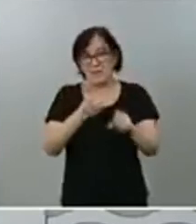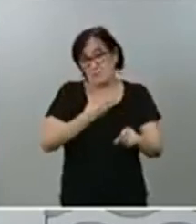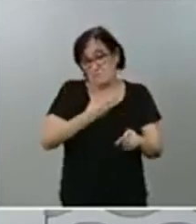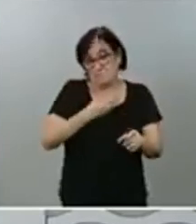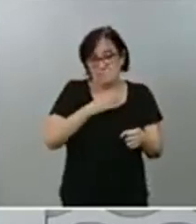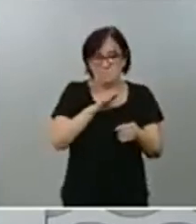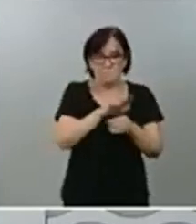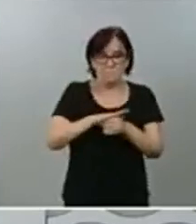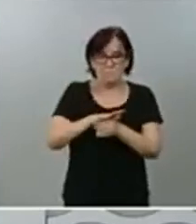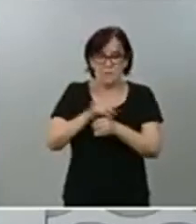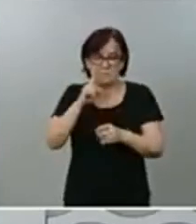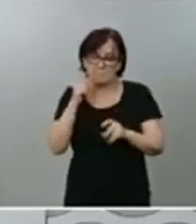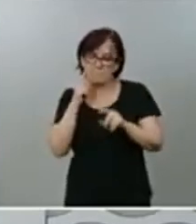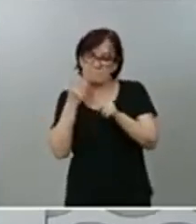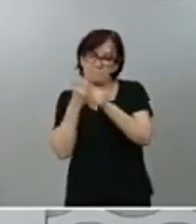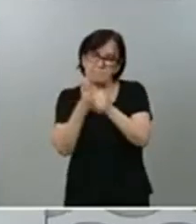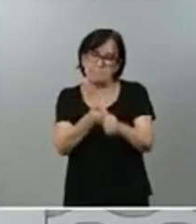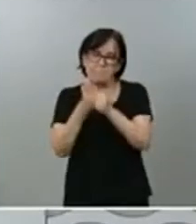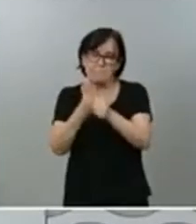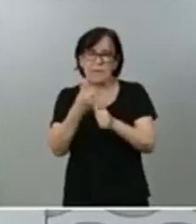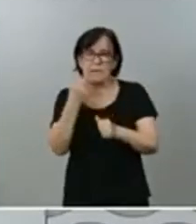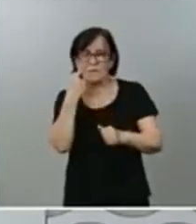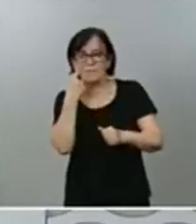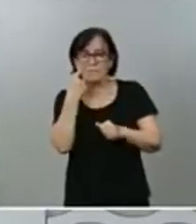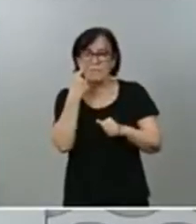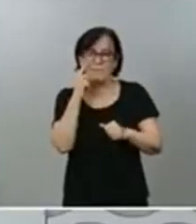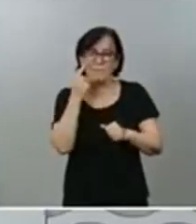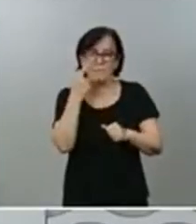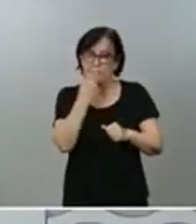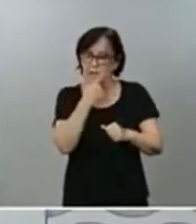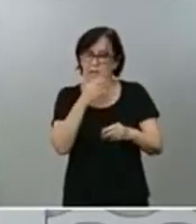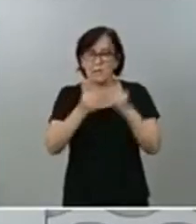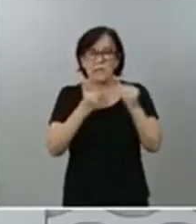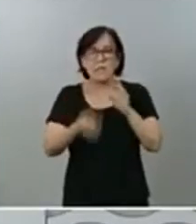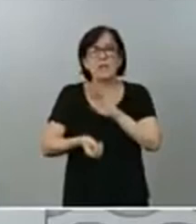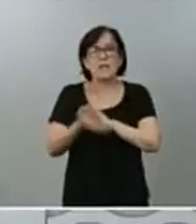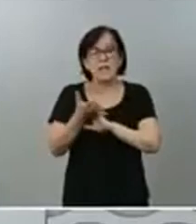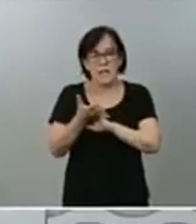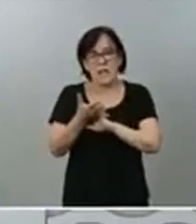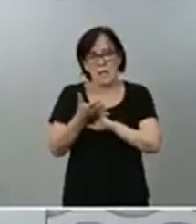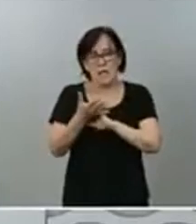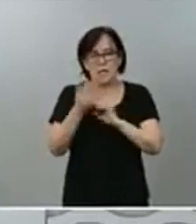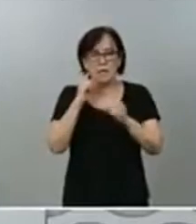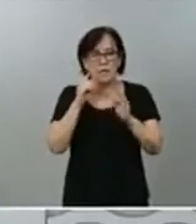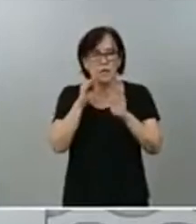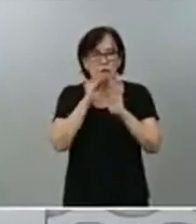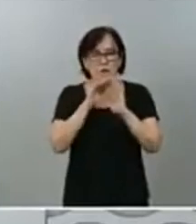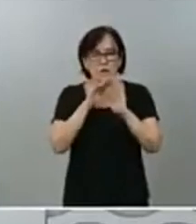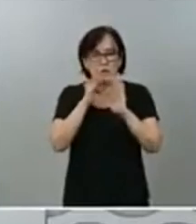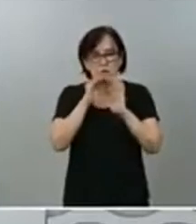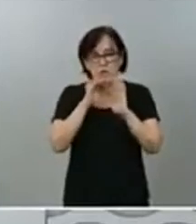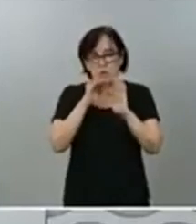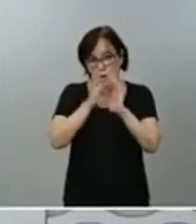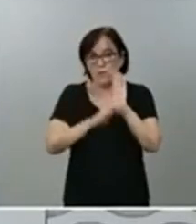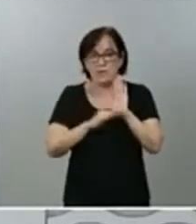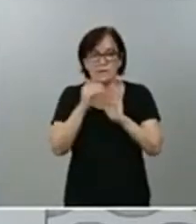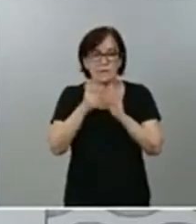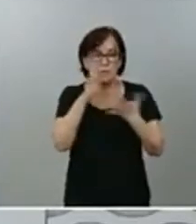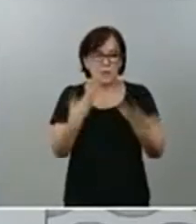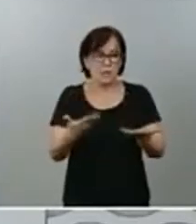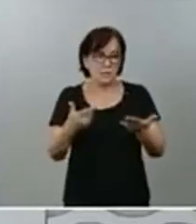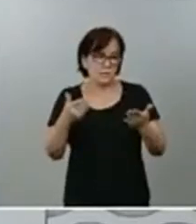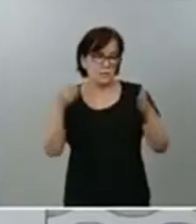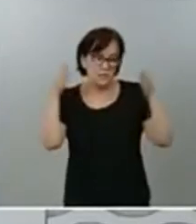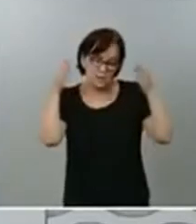vigilancia, en su tarea de crear esas condiciones. Y en eso es en lo que estamos en este momento ocupados,